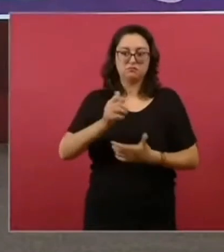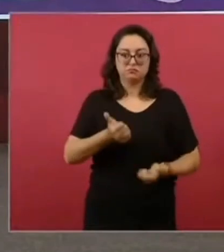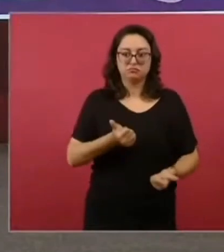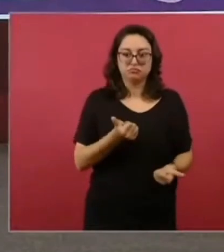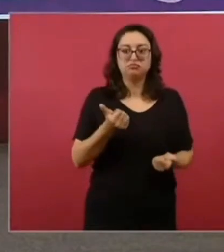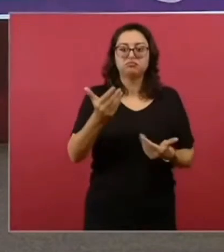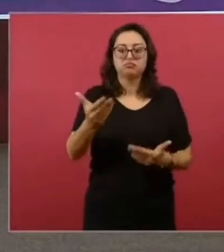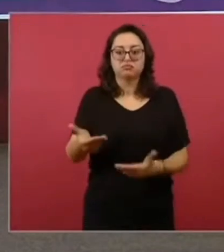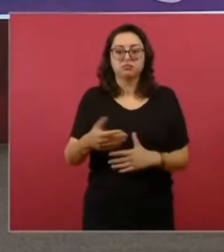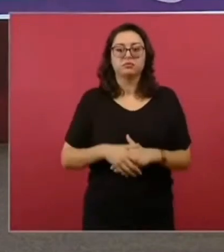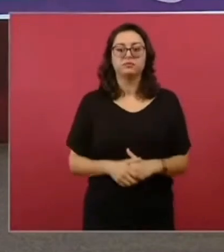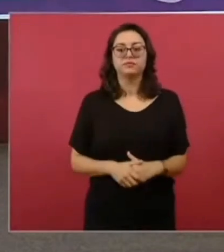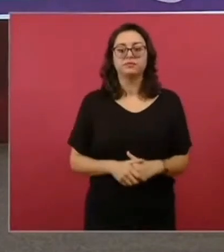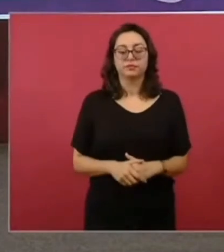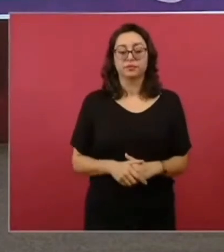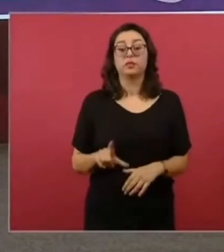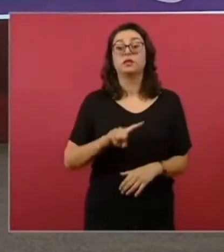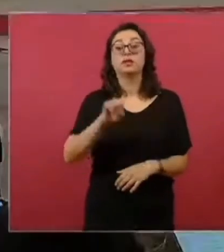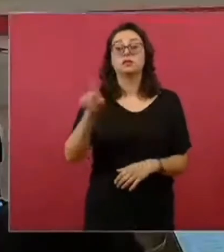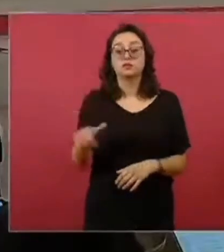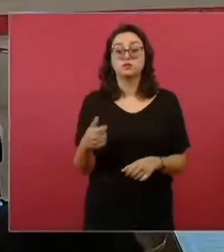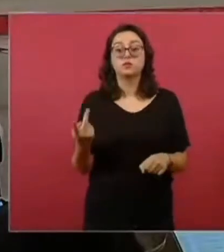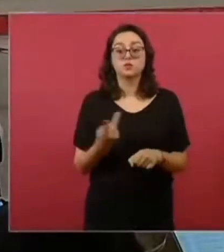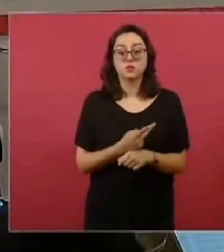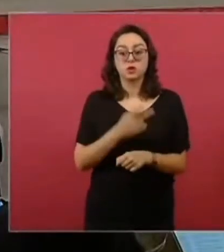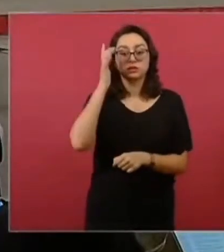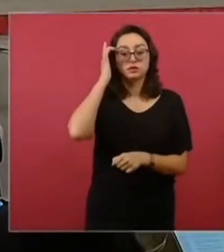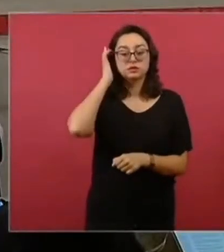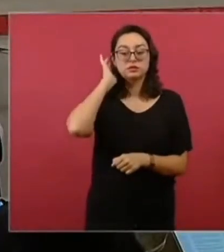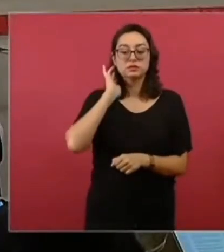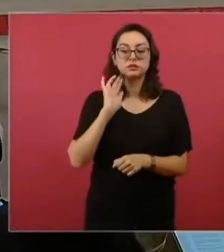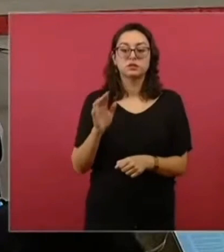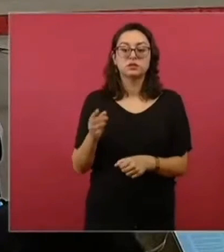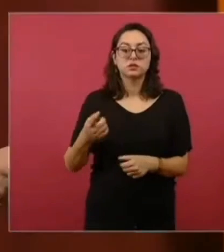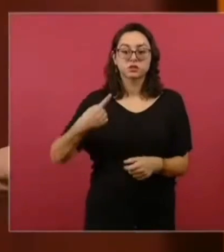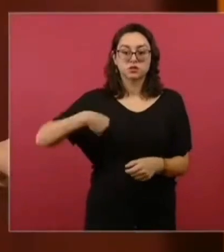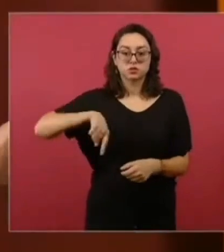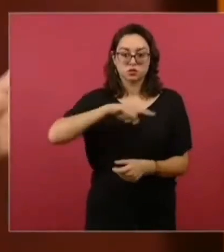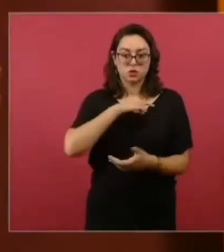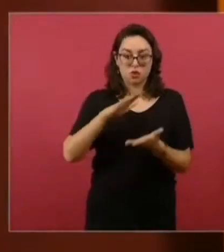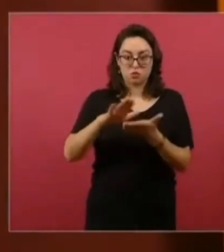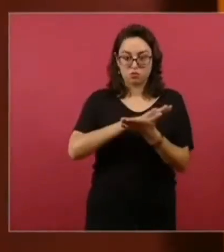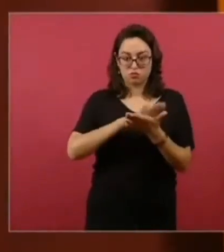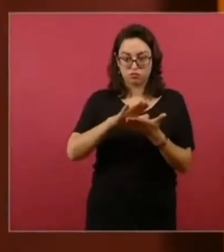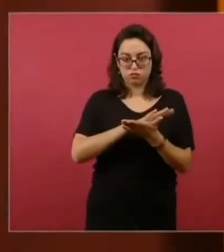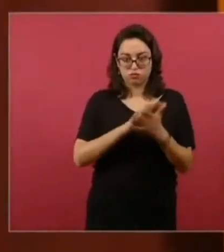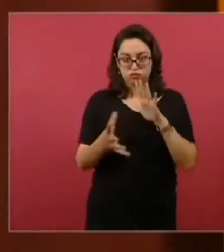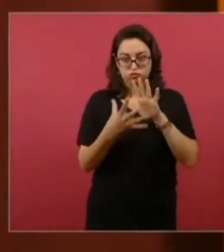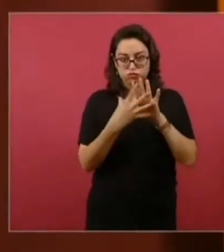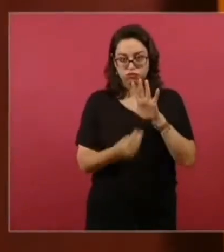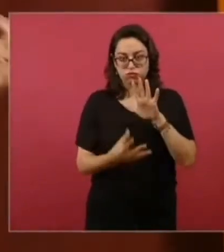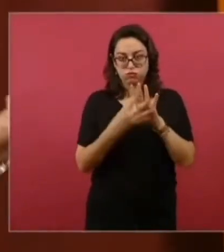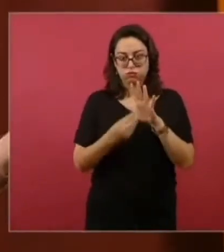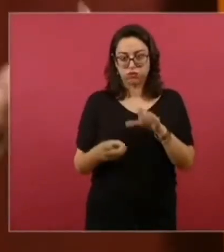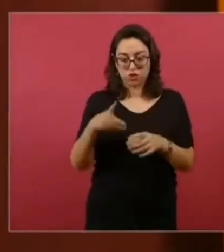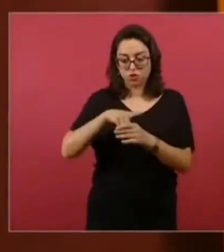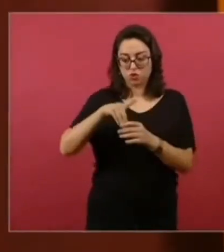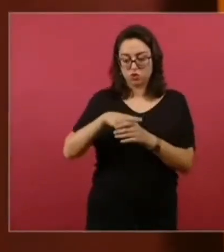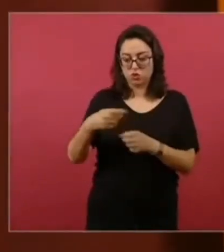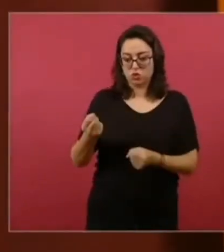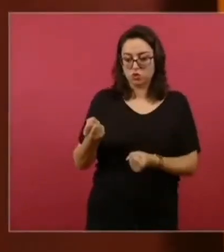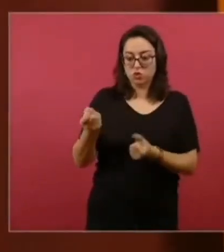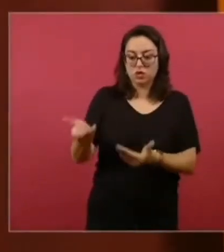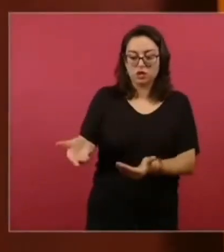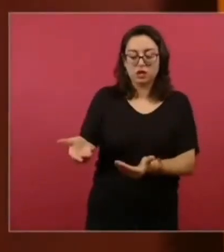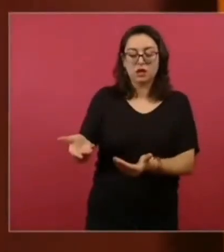esto. ¿Qué es lo que sucede? Nosotros en la agencia de cooperación, a la hora de donar un escáner, lo que estamos haciendo es obtener un